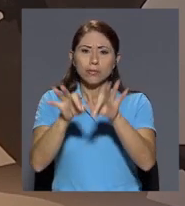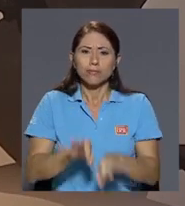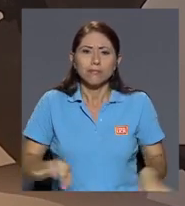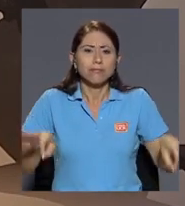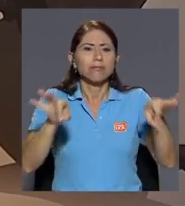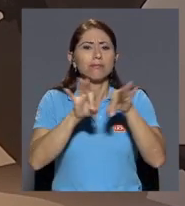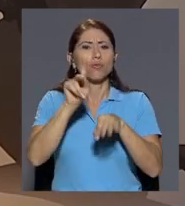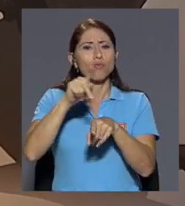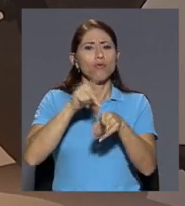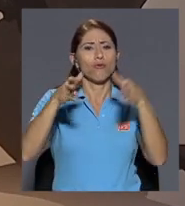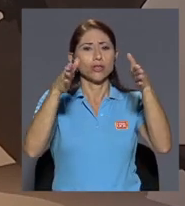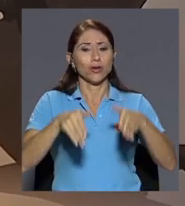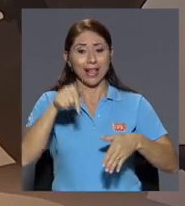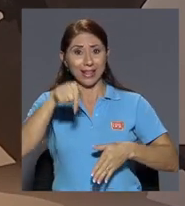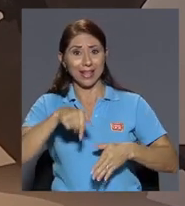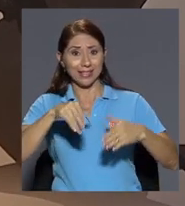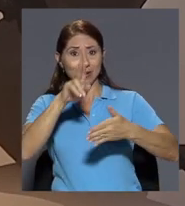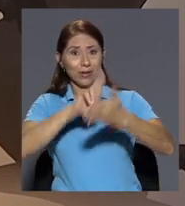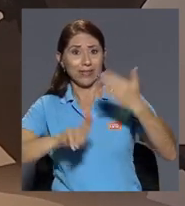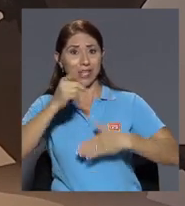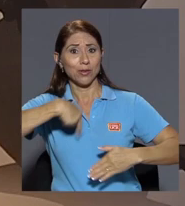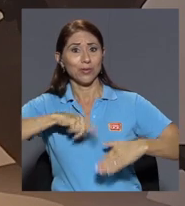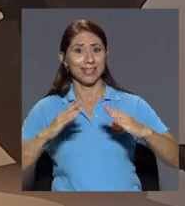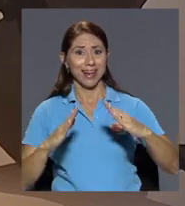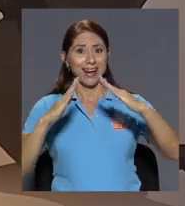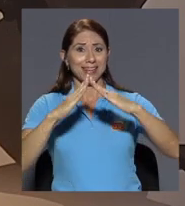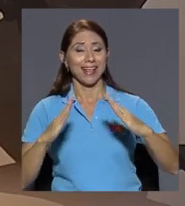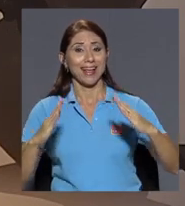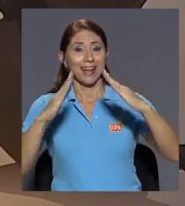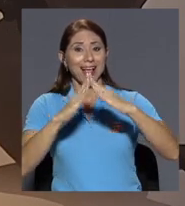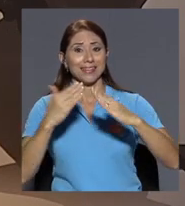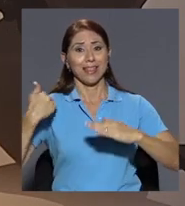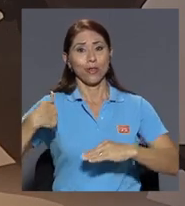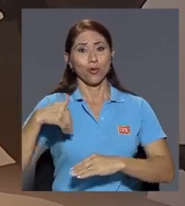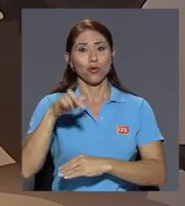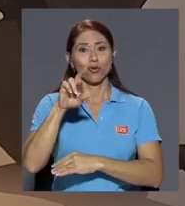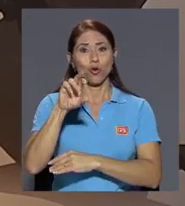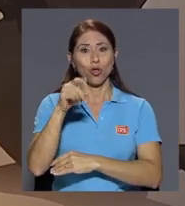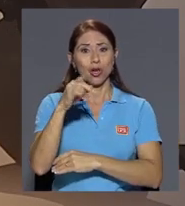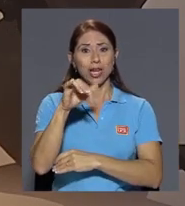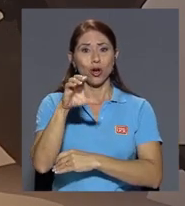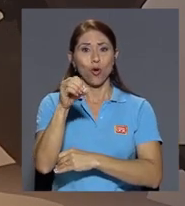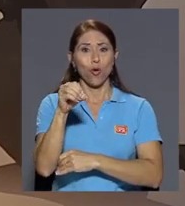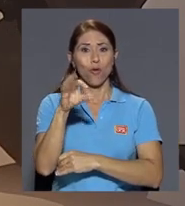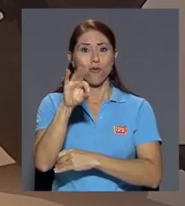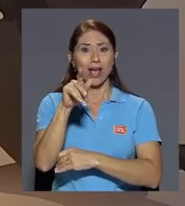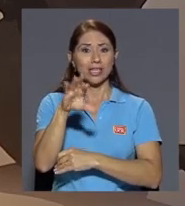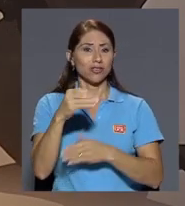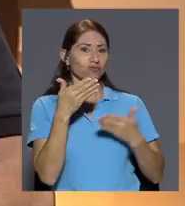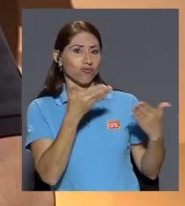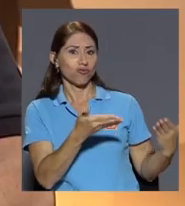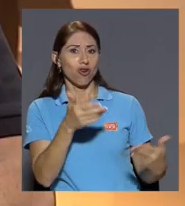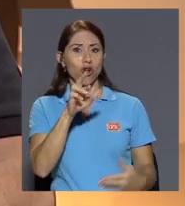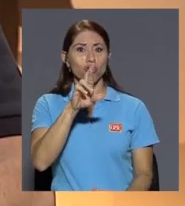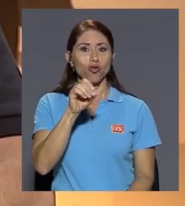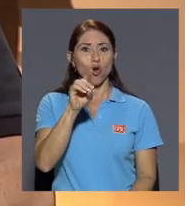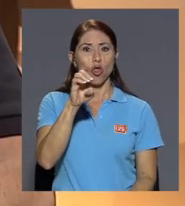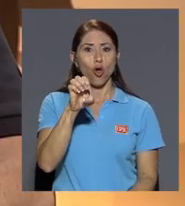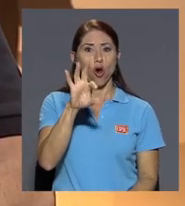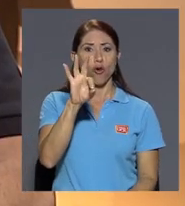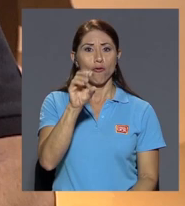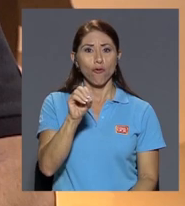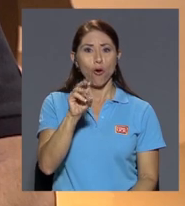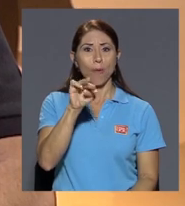un profesional de esta universidad, de nuestra casa de la casa de don Rodrigo Facio y es nada más y nada menos que don Rodolfo Mejías,